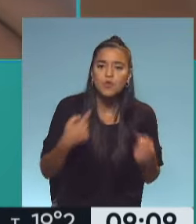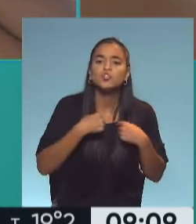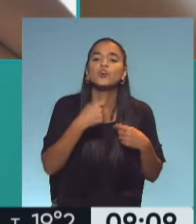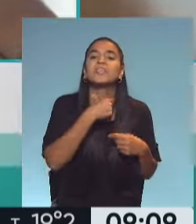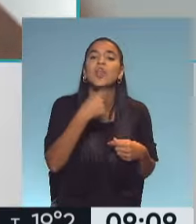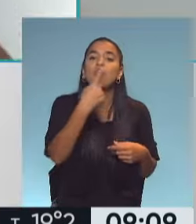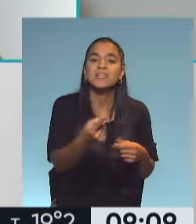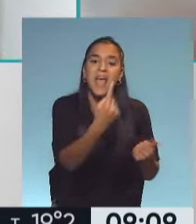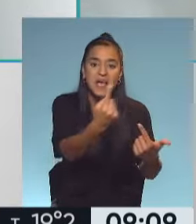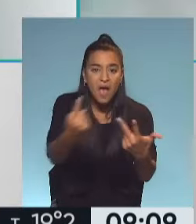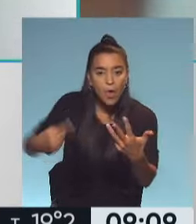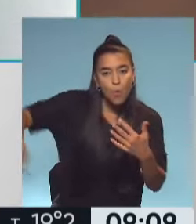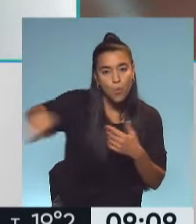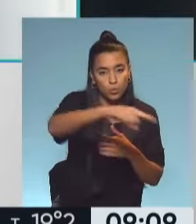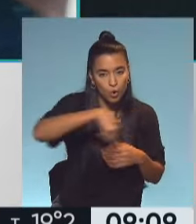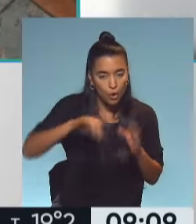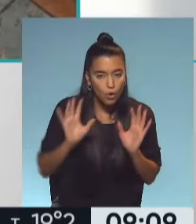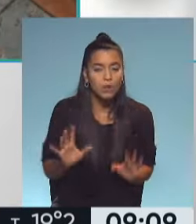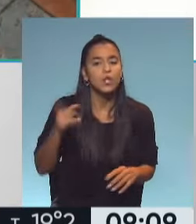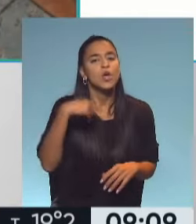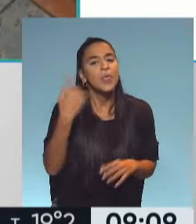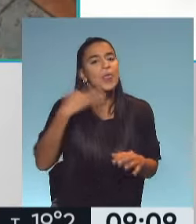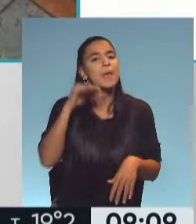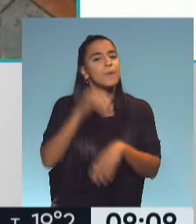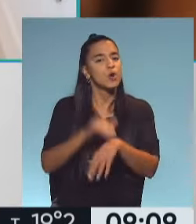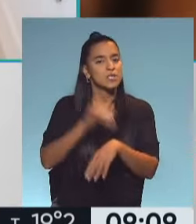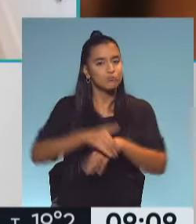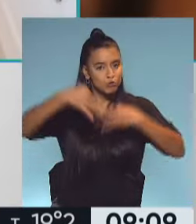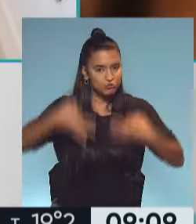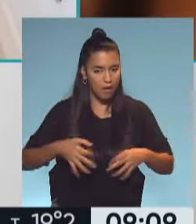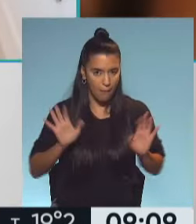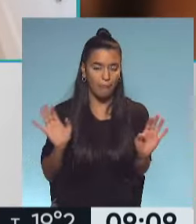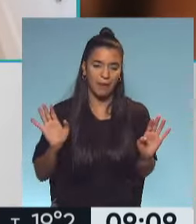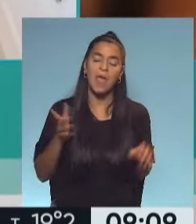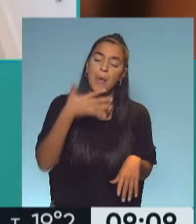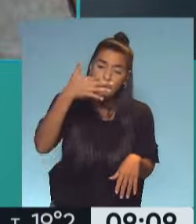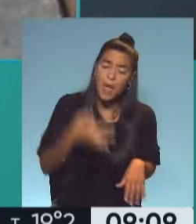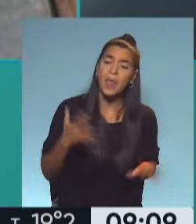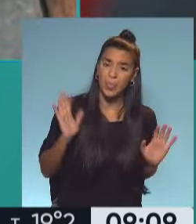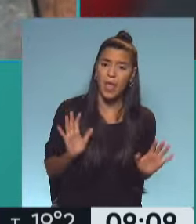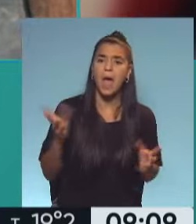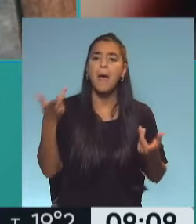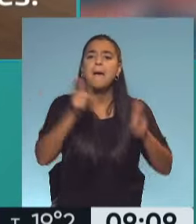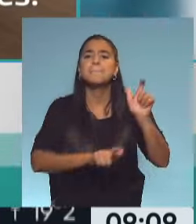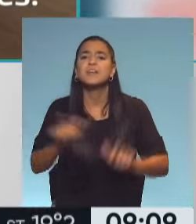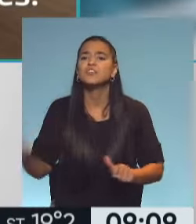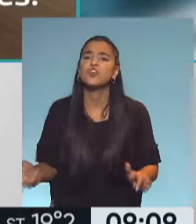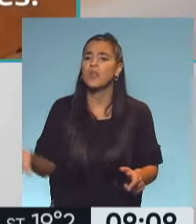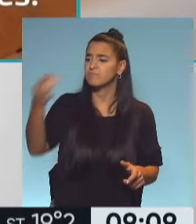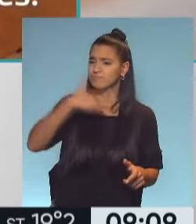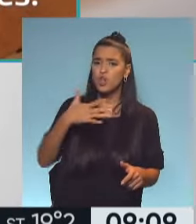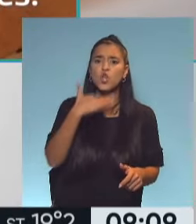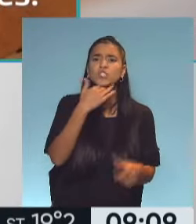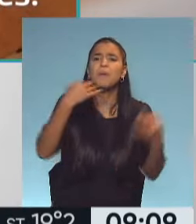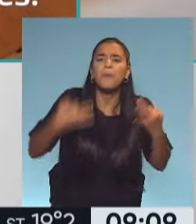uno, cada uno de nosotros, que seamos responsables. Es verdad que muchas veces hay gente que se contagia y no sabe bien, se